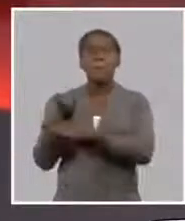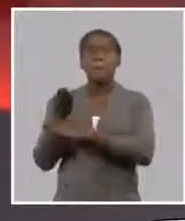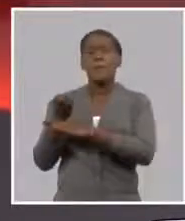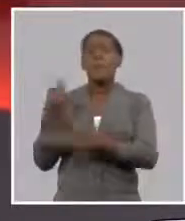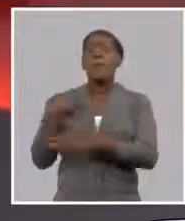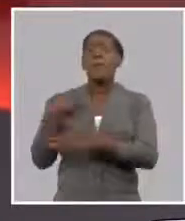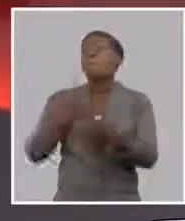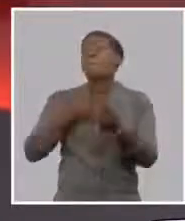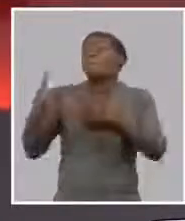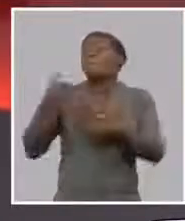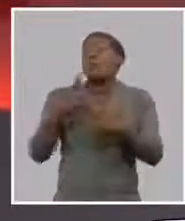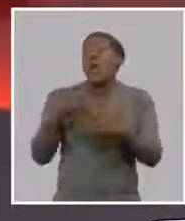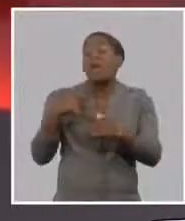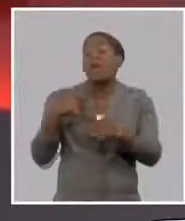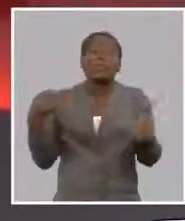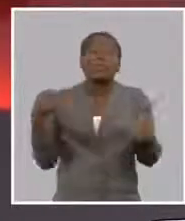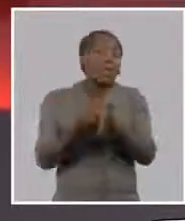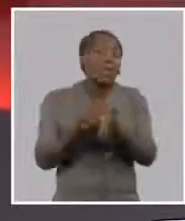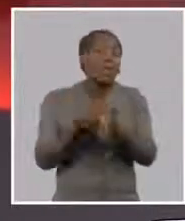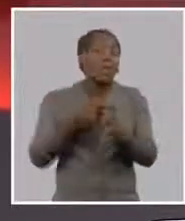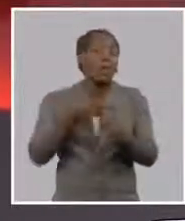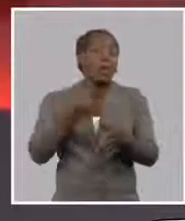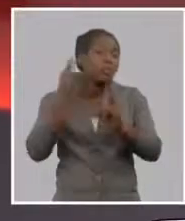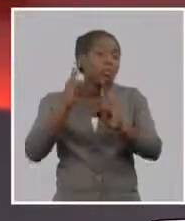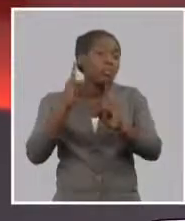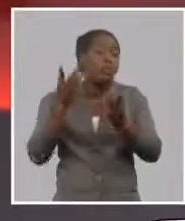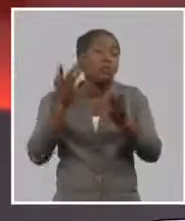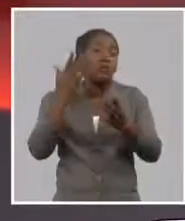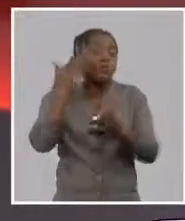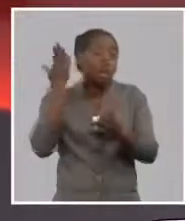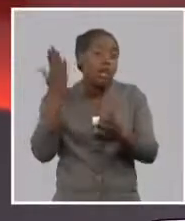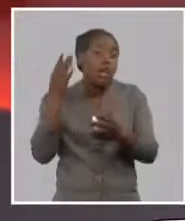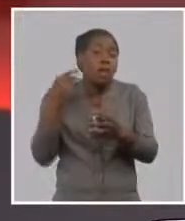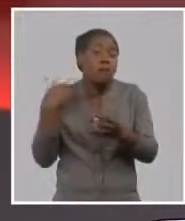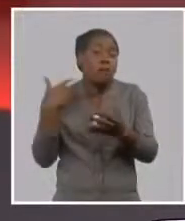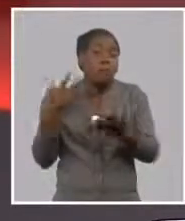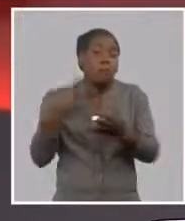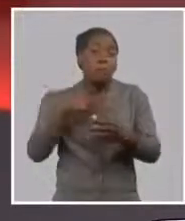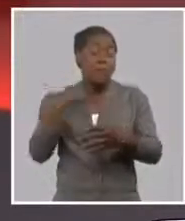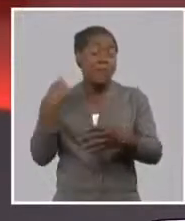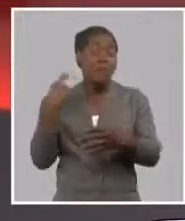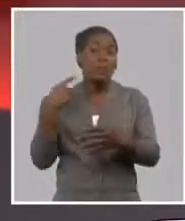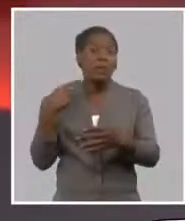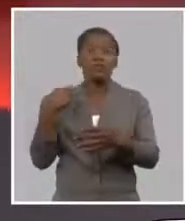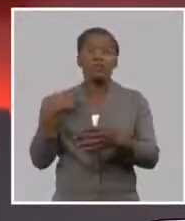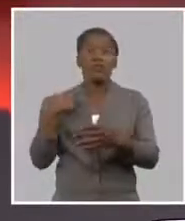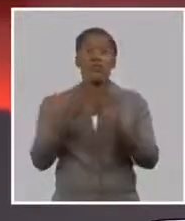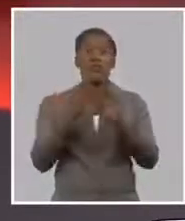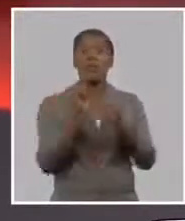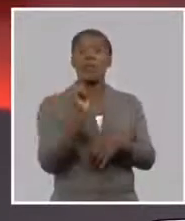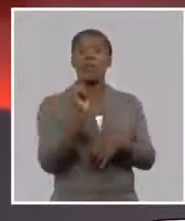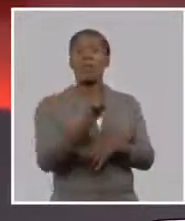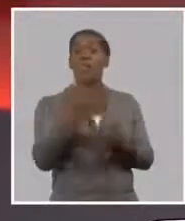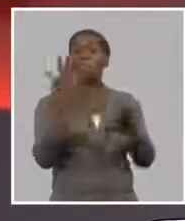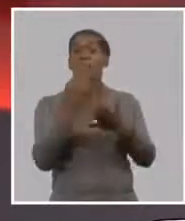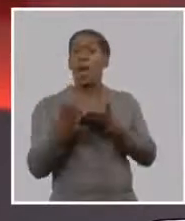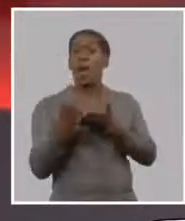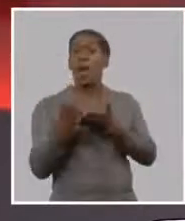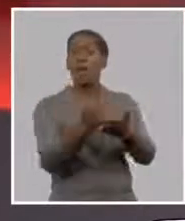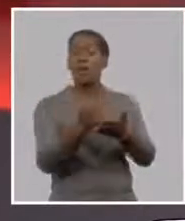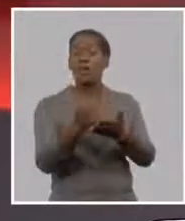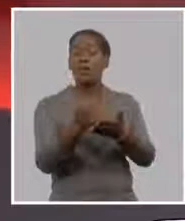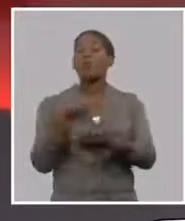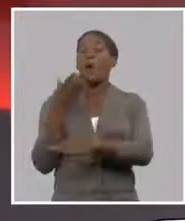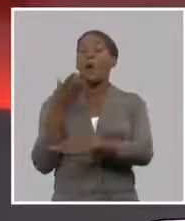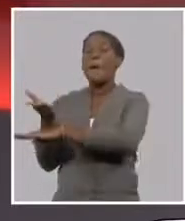siniestro tenemos porcientos de un 70% de indemnización un 80% hasta un 90% y en algunos casos cubre la inversión hasta el 100% o sea eso lo